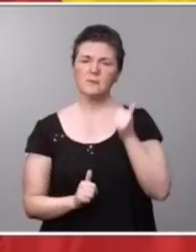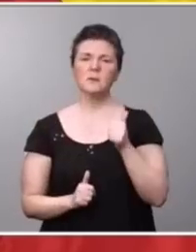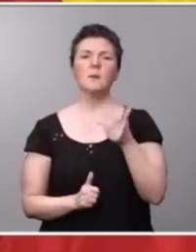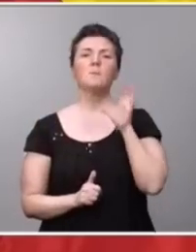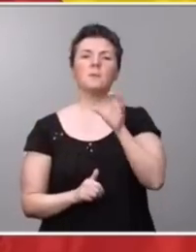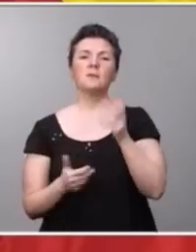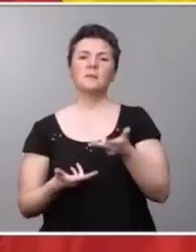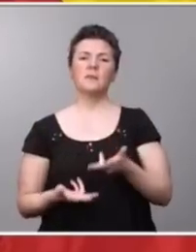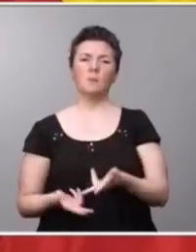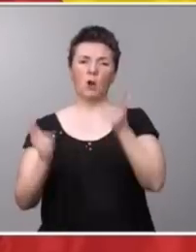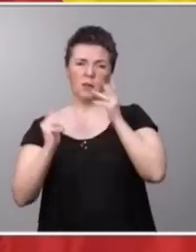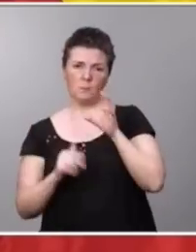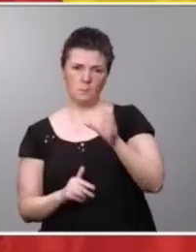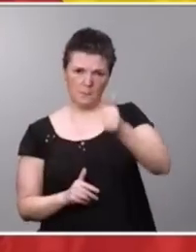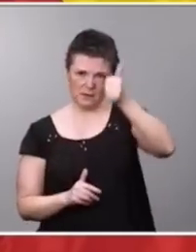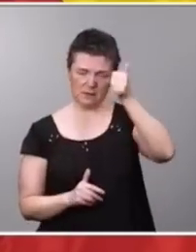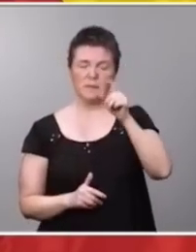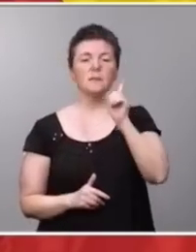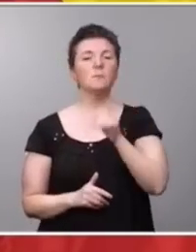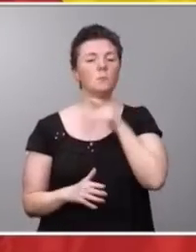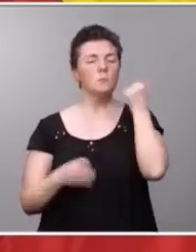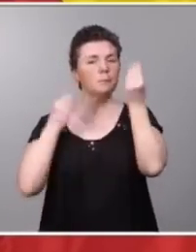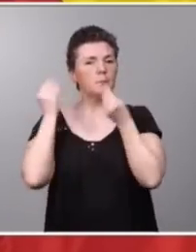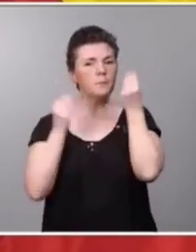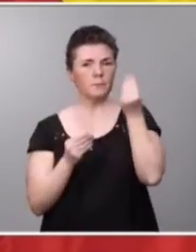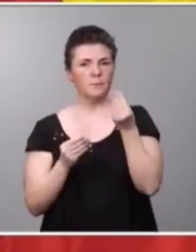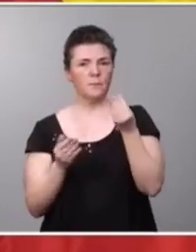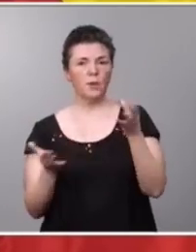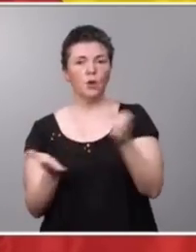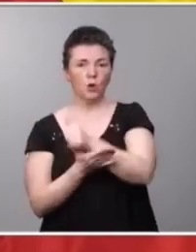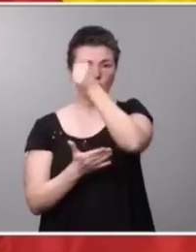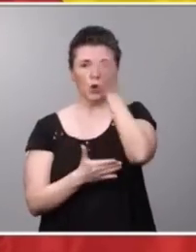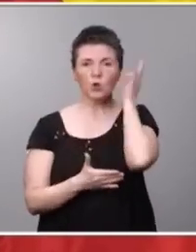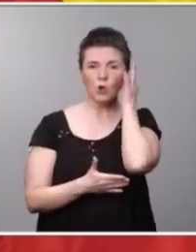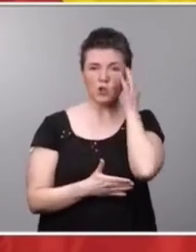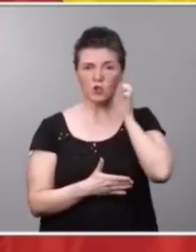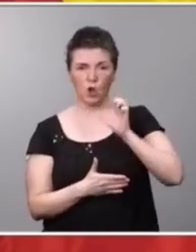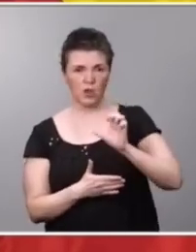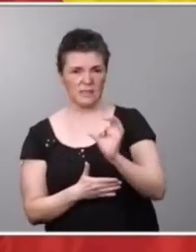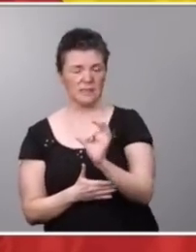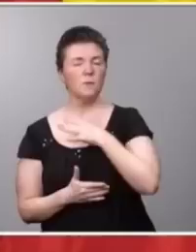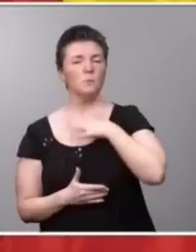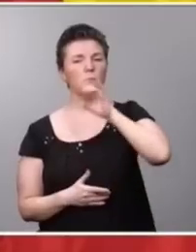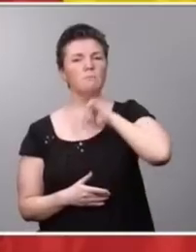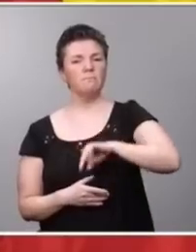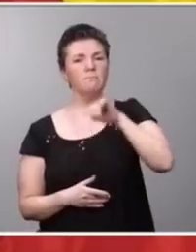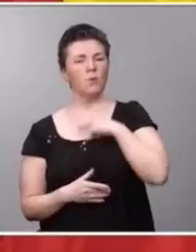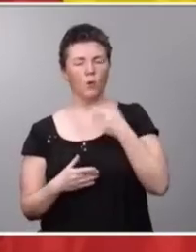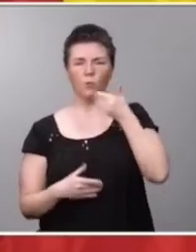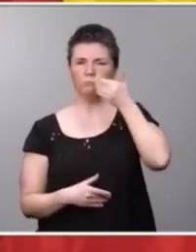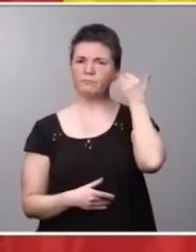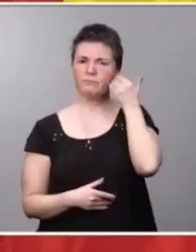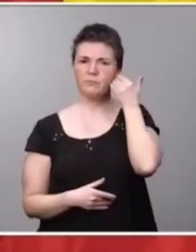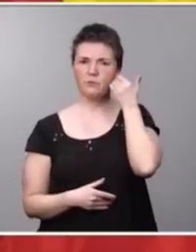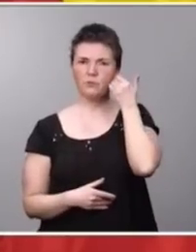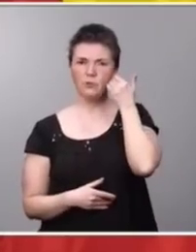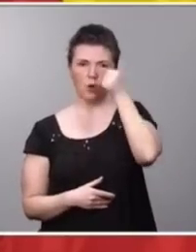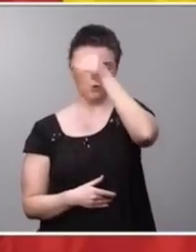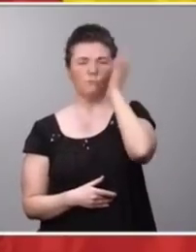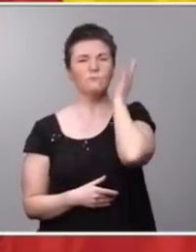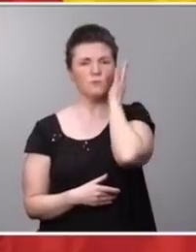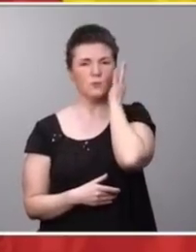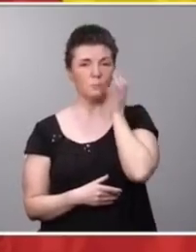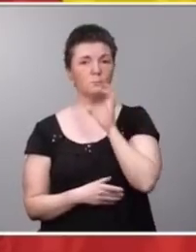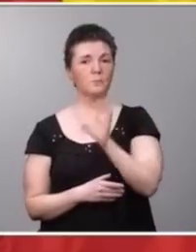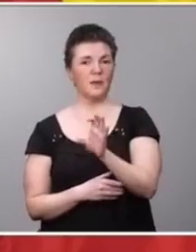y también porque pensamos que todas, todos y todes podemos sentirnos muy orgullosos, orgullosas del país que